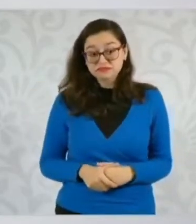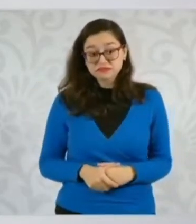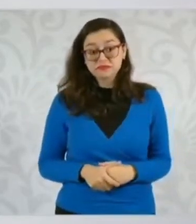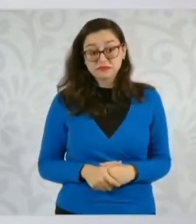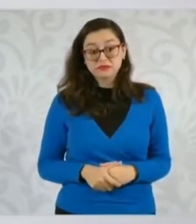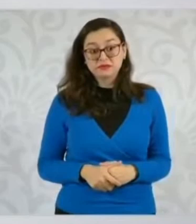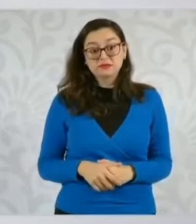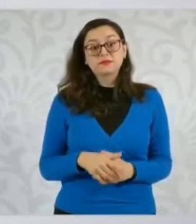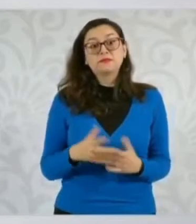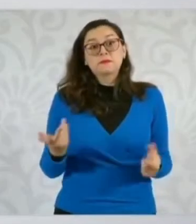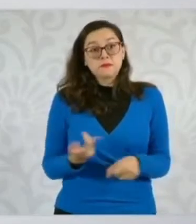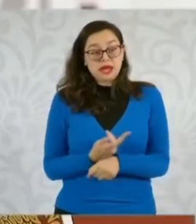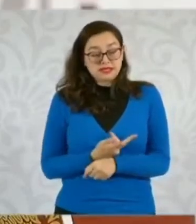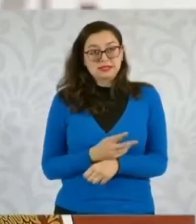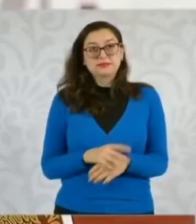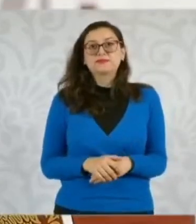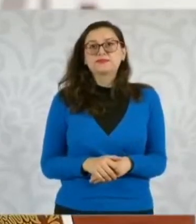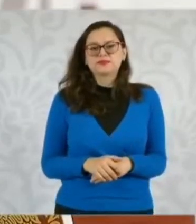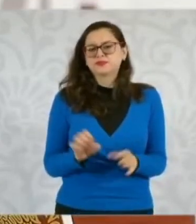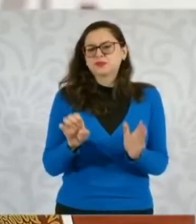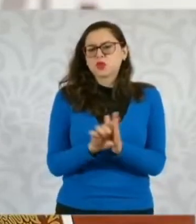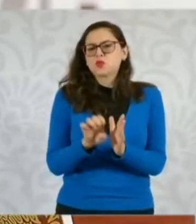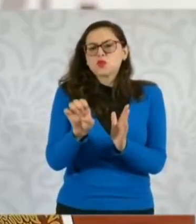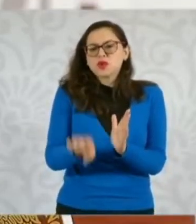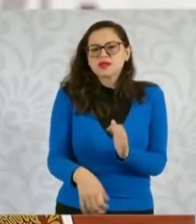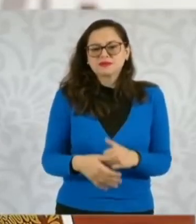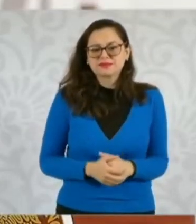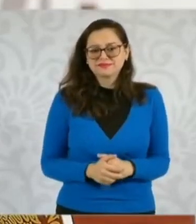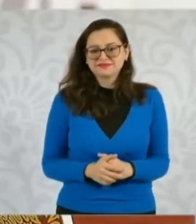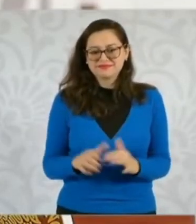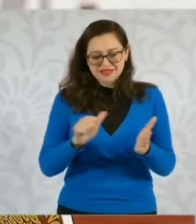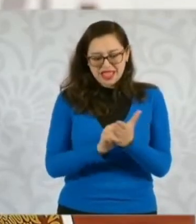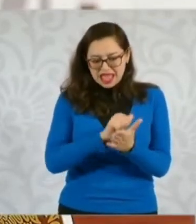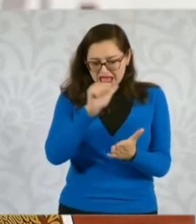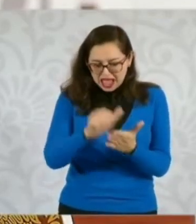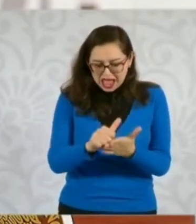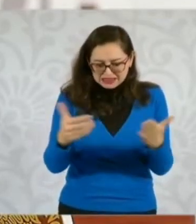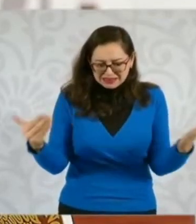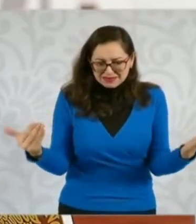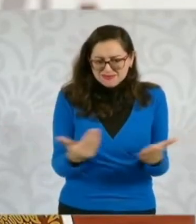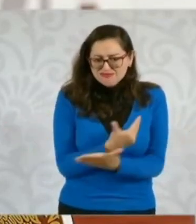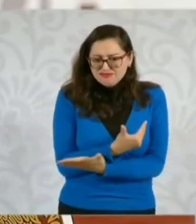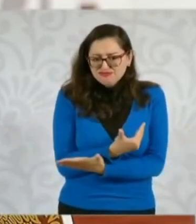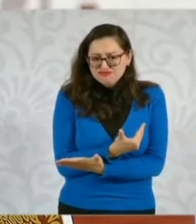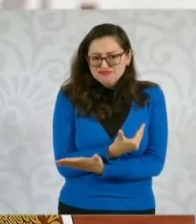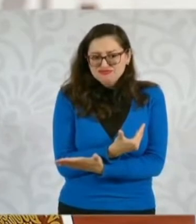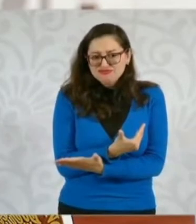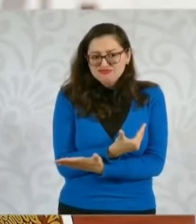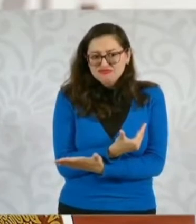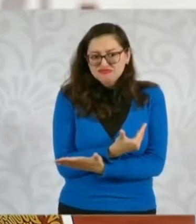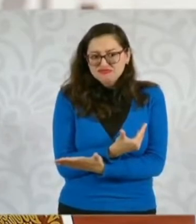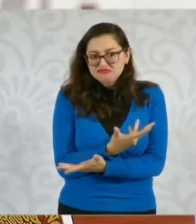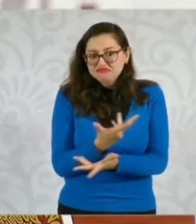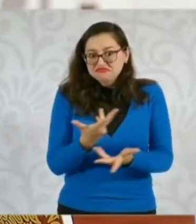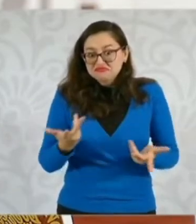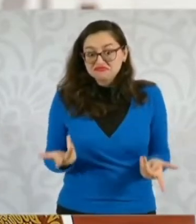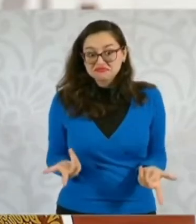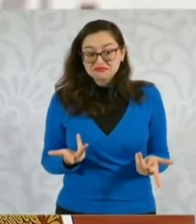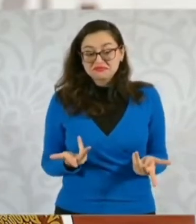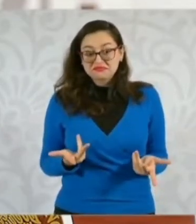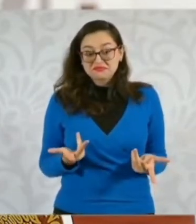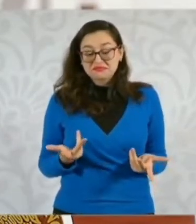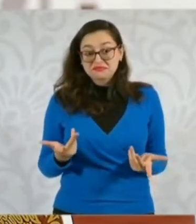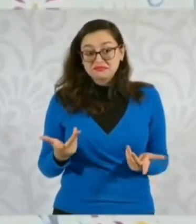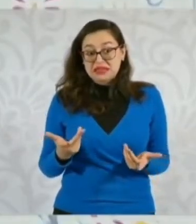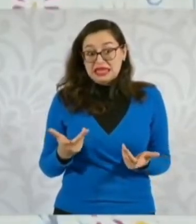hay muchos trámites, como por ejemplo un acta de nacimiento, son trámites que tienen que ver con los estados, no